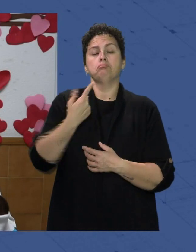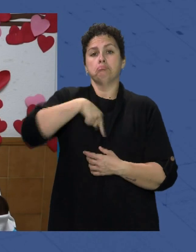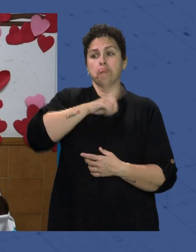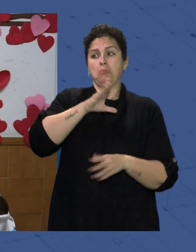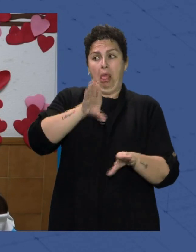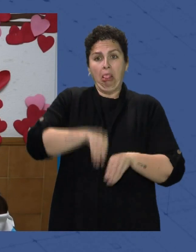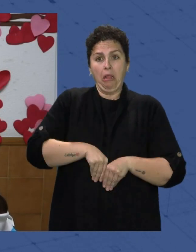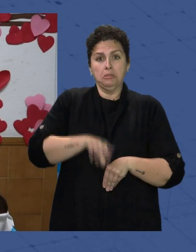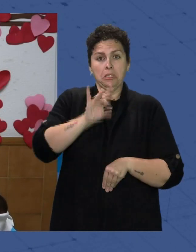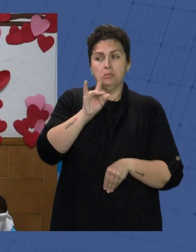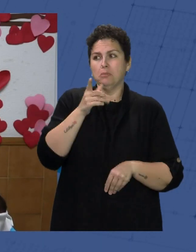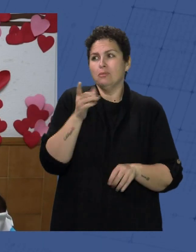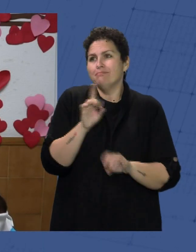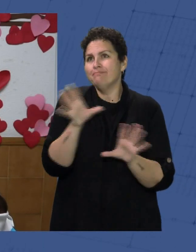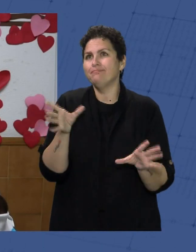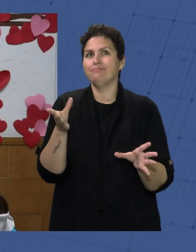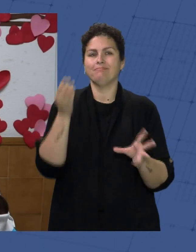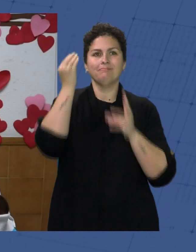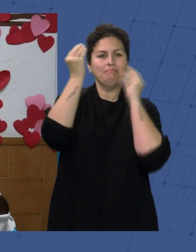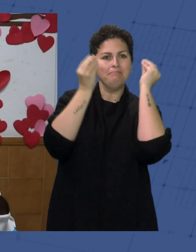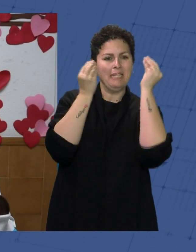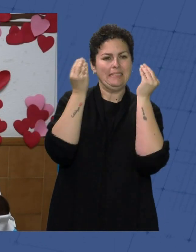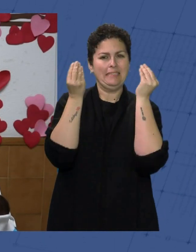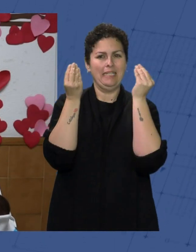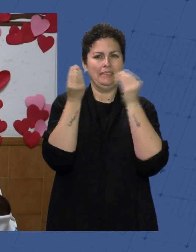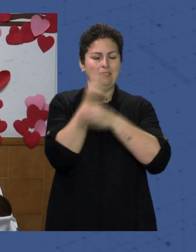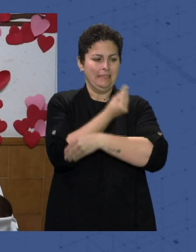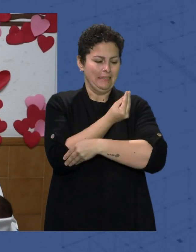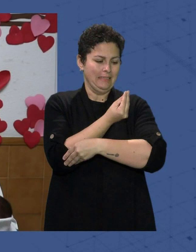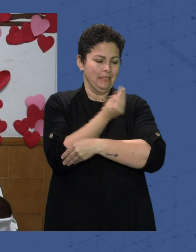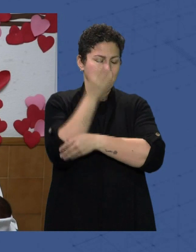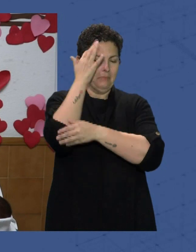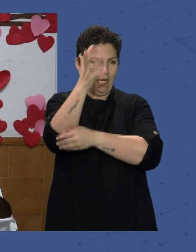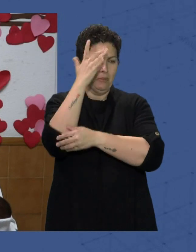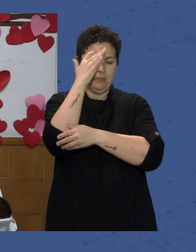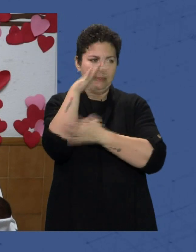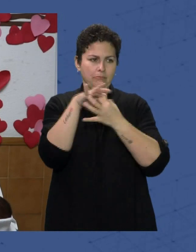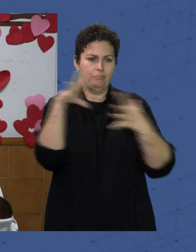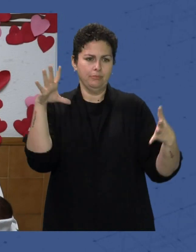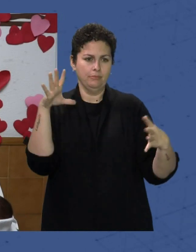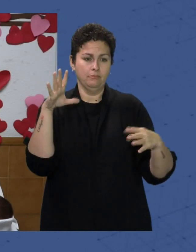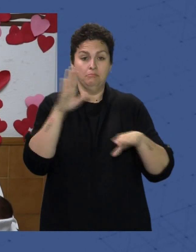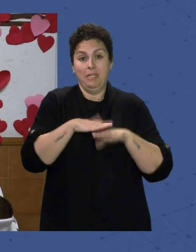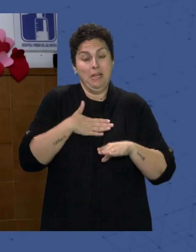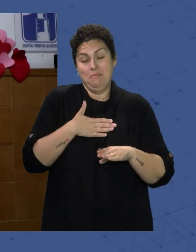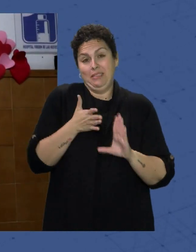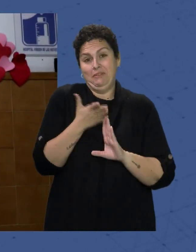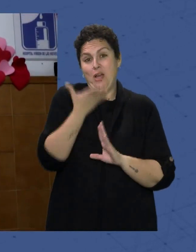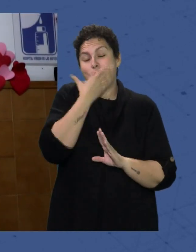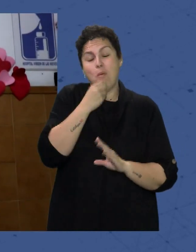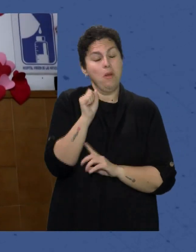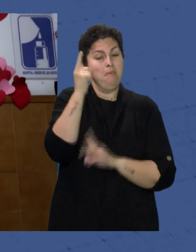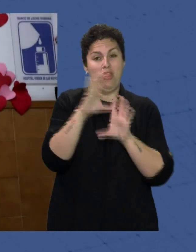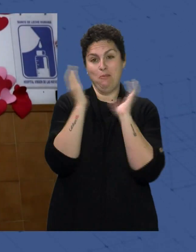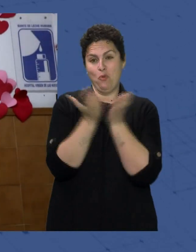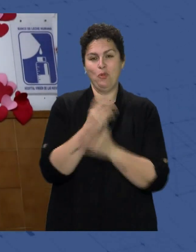piensas que va a ser como tú piensas Pero ha sido para nosotros perfecto, el niño más guapo del mundo El bebé